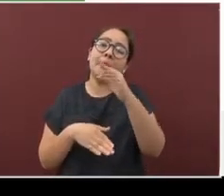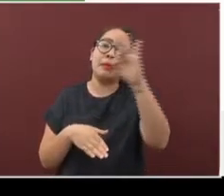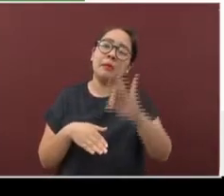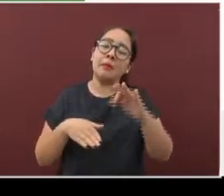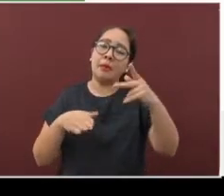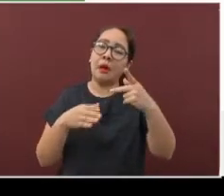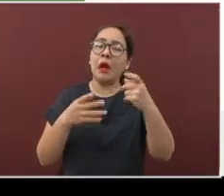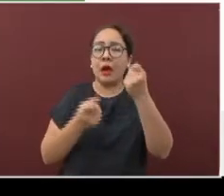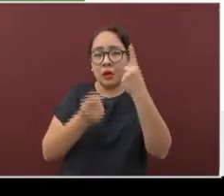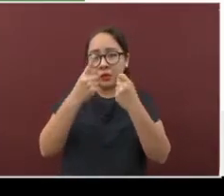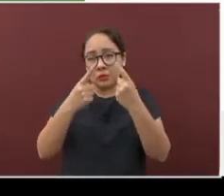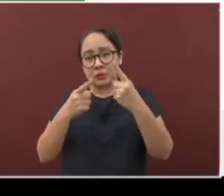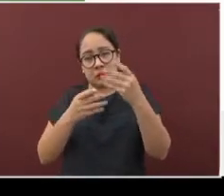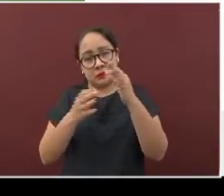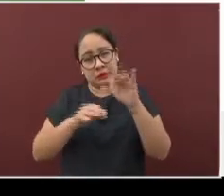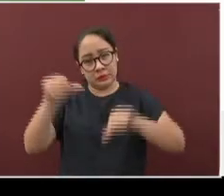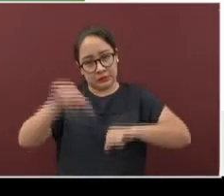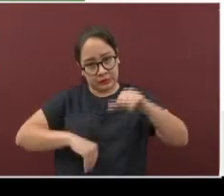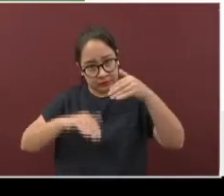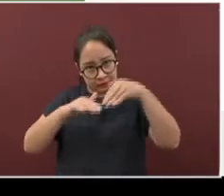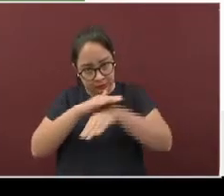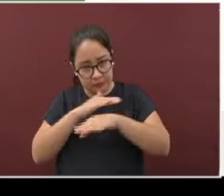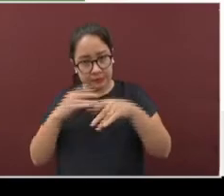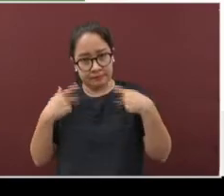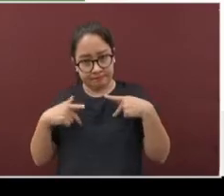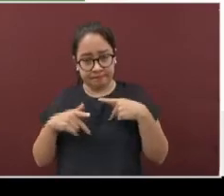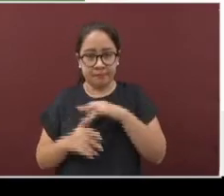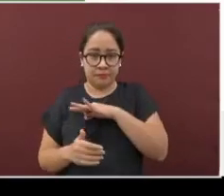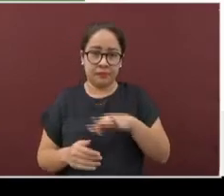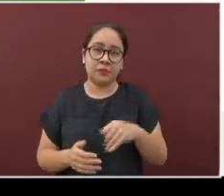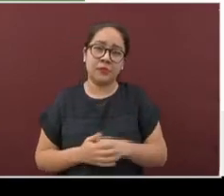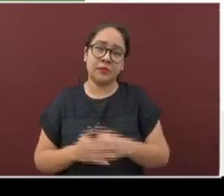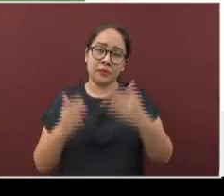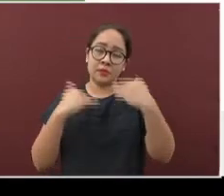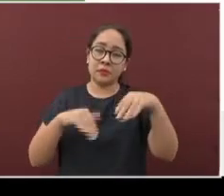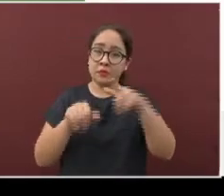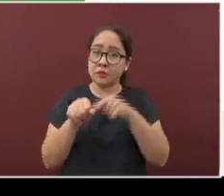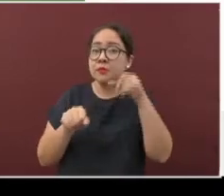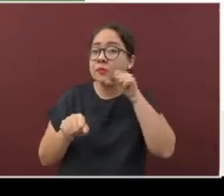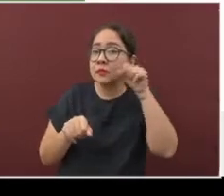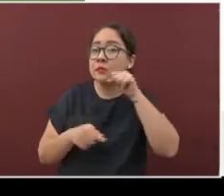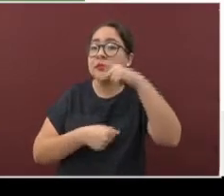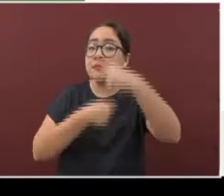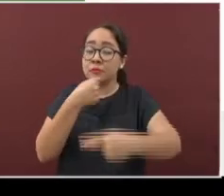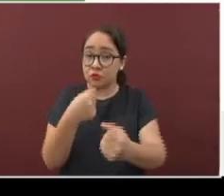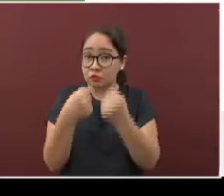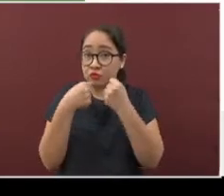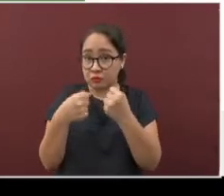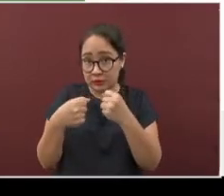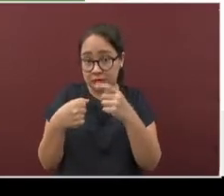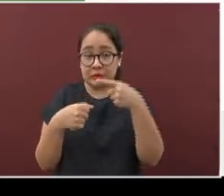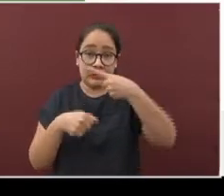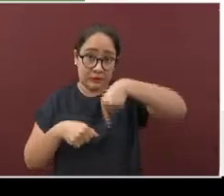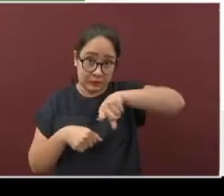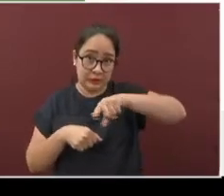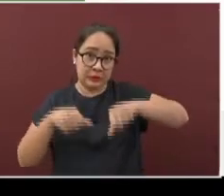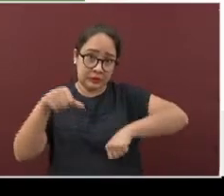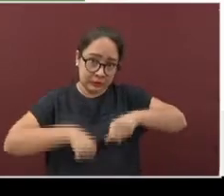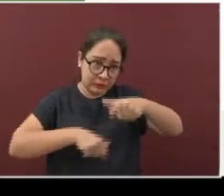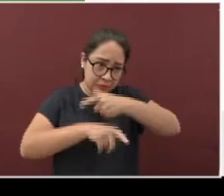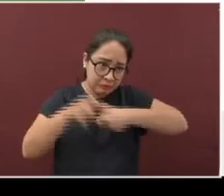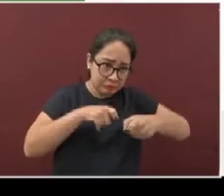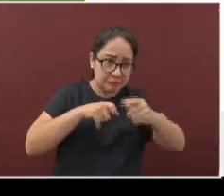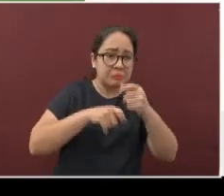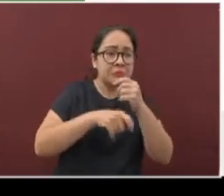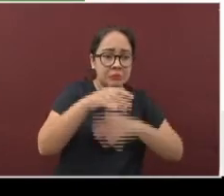El color naranja significa un riesgo alto. En esta fase, además de las actividades económicas